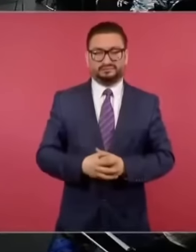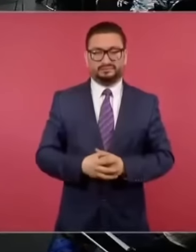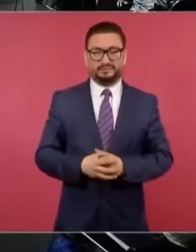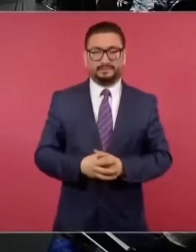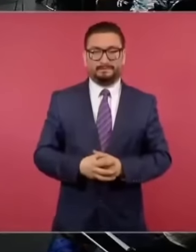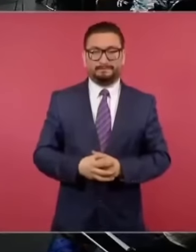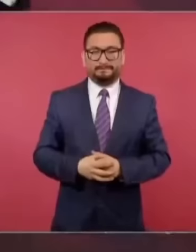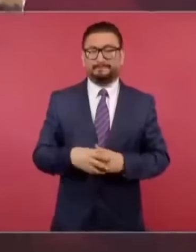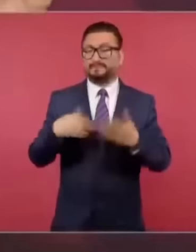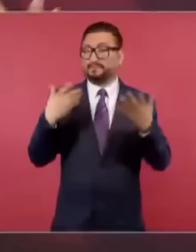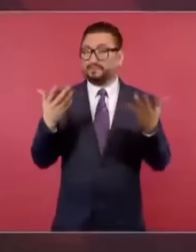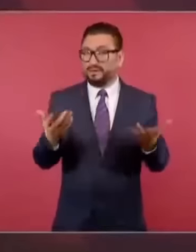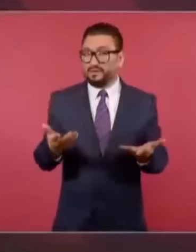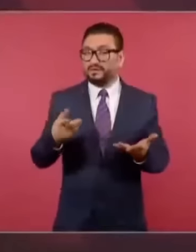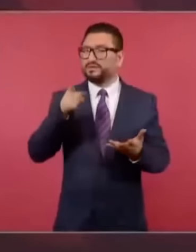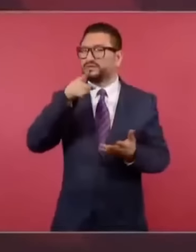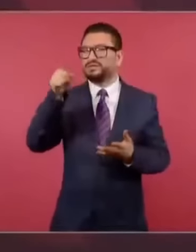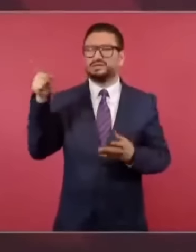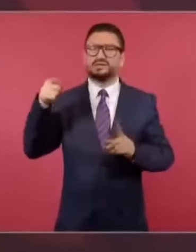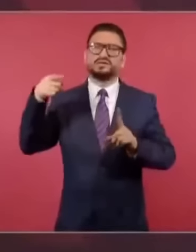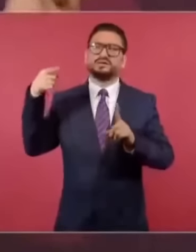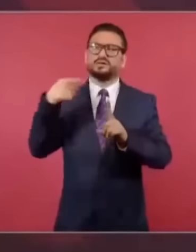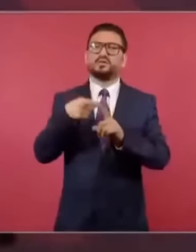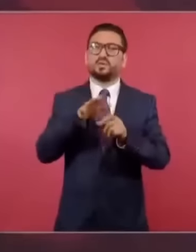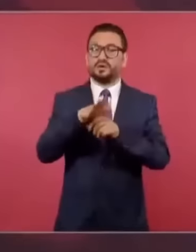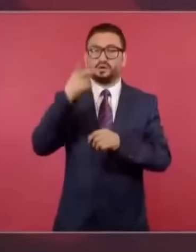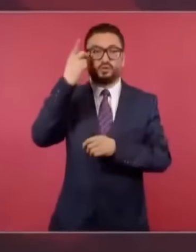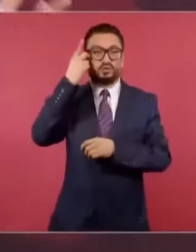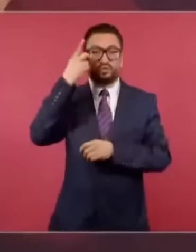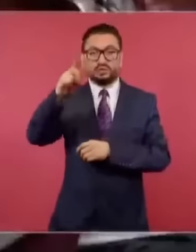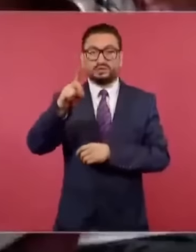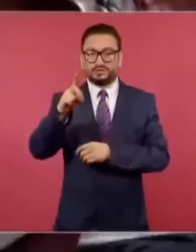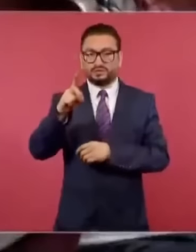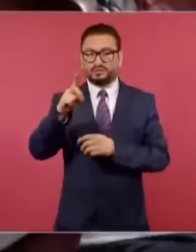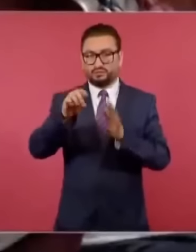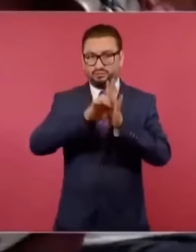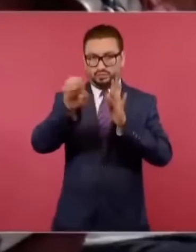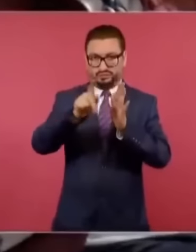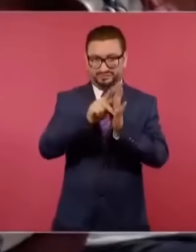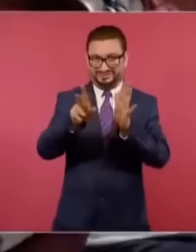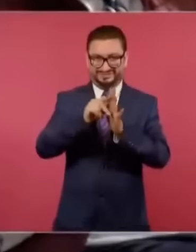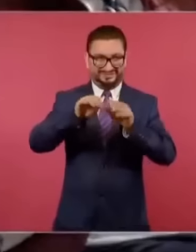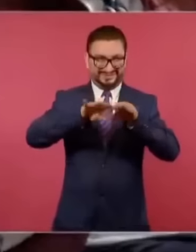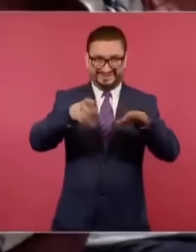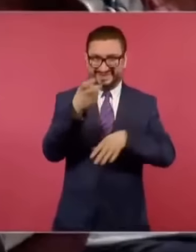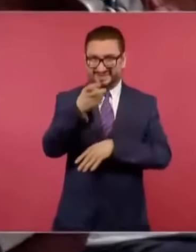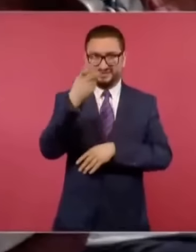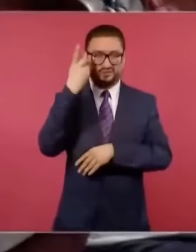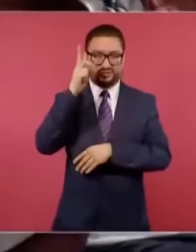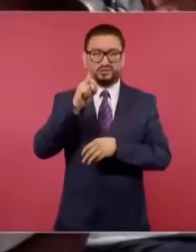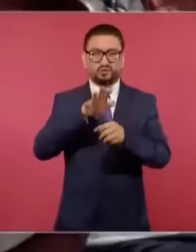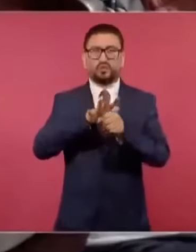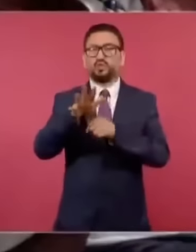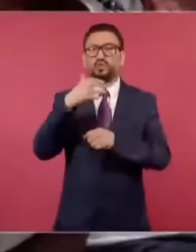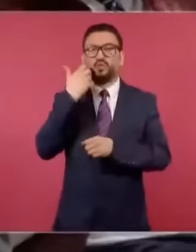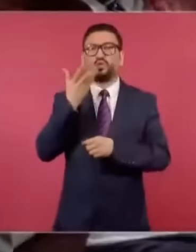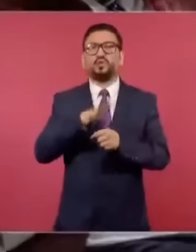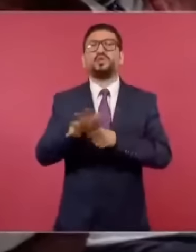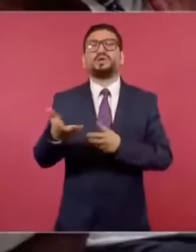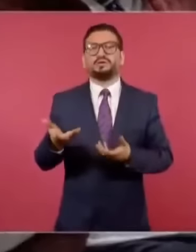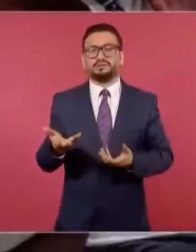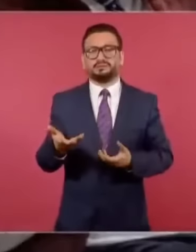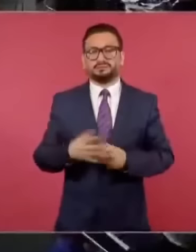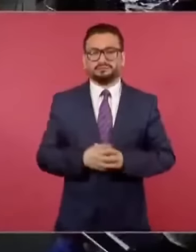¿qué es lo que busca el dueño de un medio de estos? Golpear. Sí, entonces,